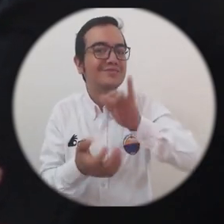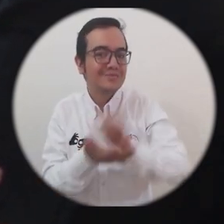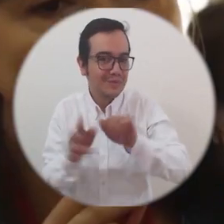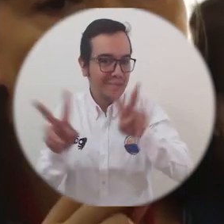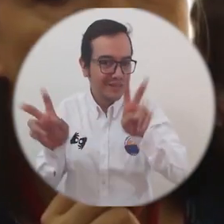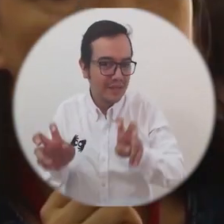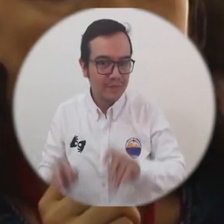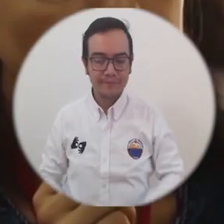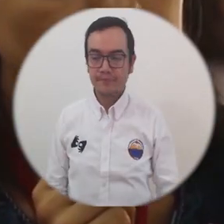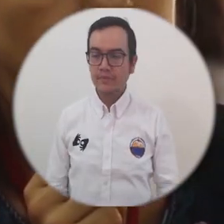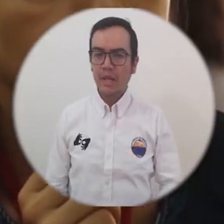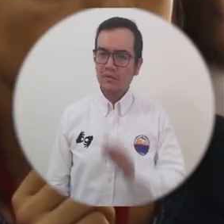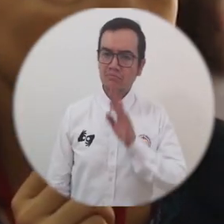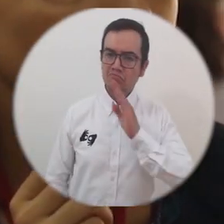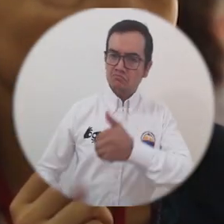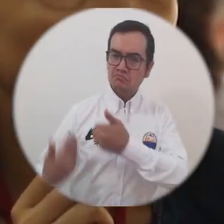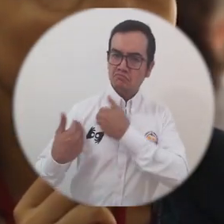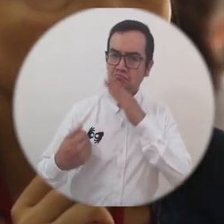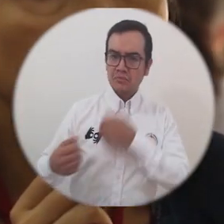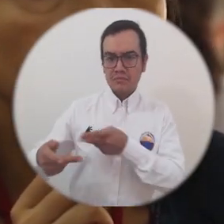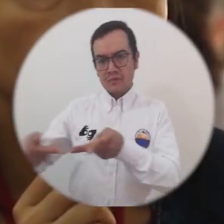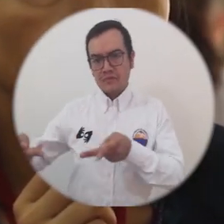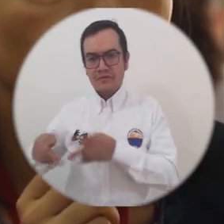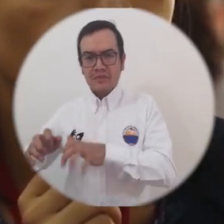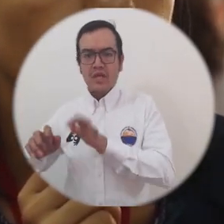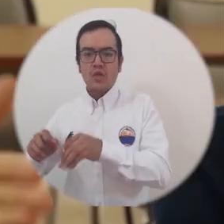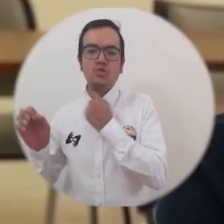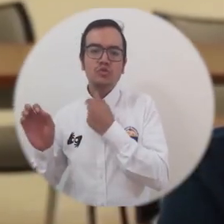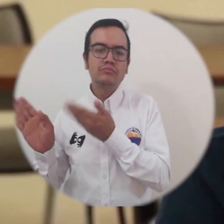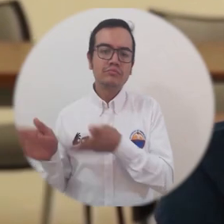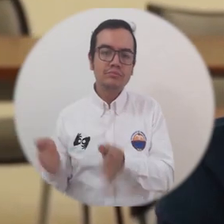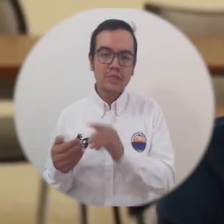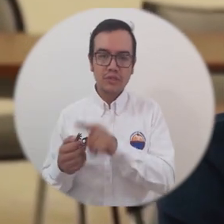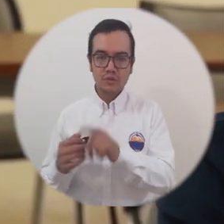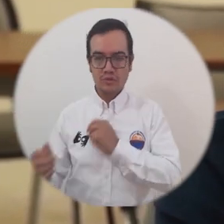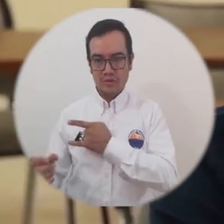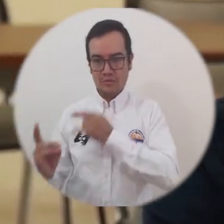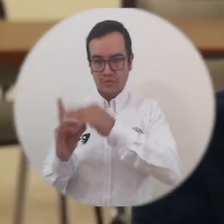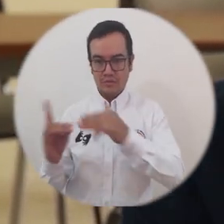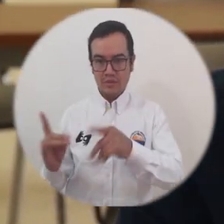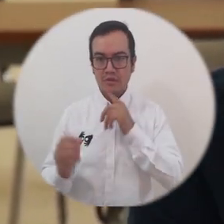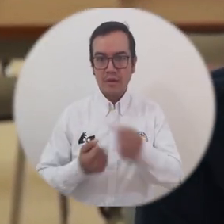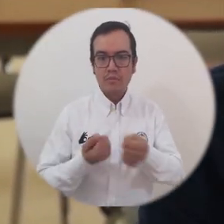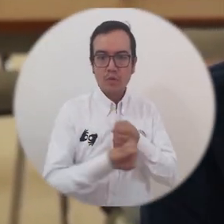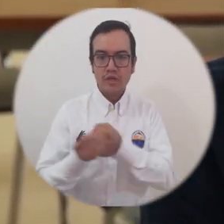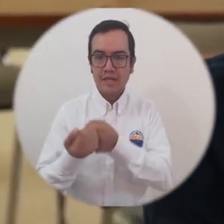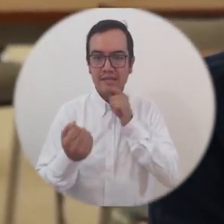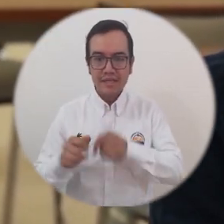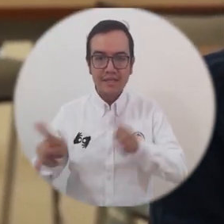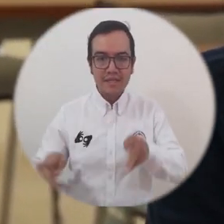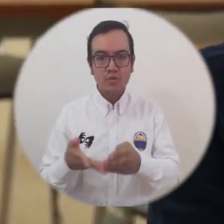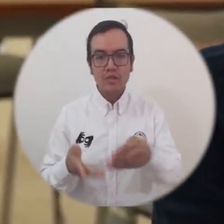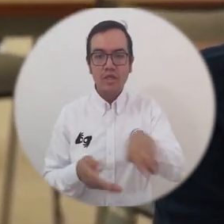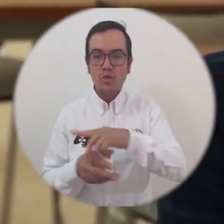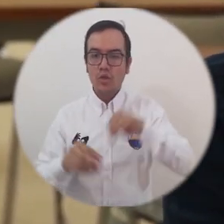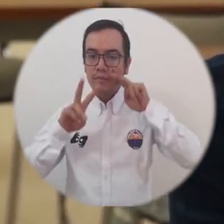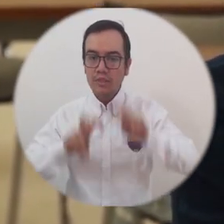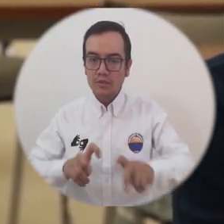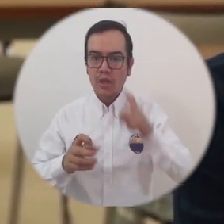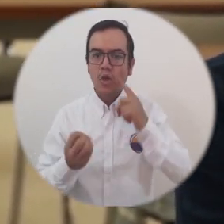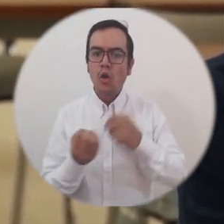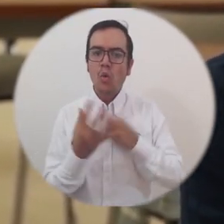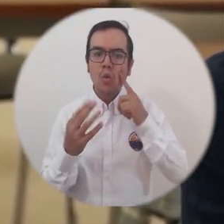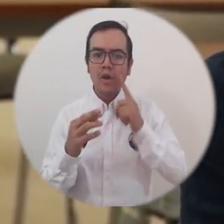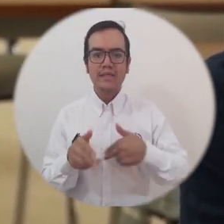espacio está a cargo de la oficina asesora de planeación del alma mater y cuenta con la participación de profesores y jóvenes investigadores con quienes se han desarrollado